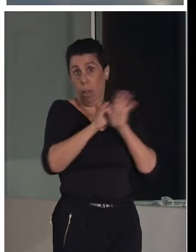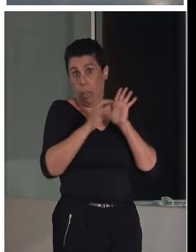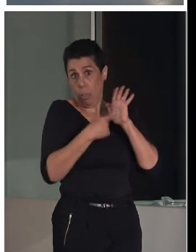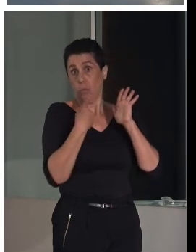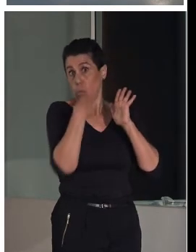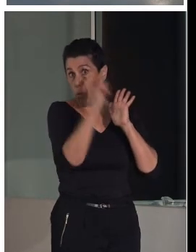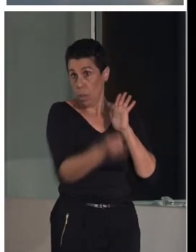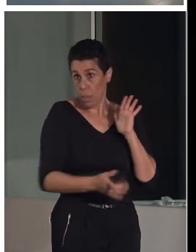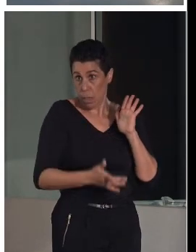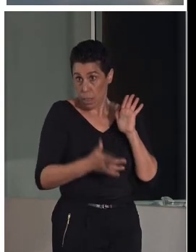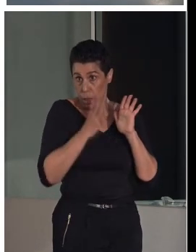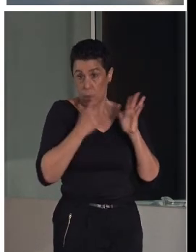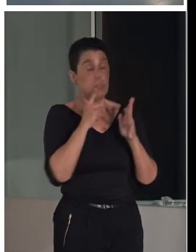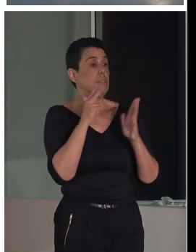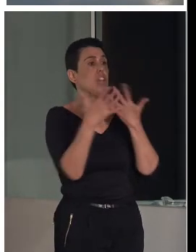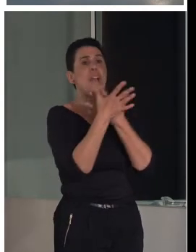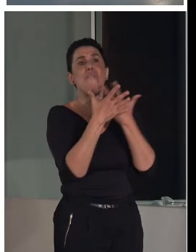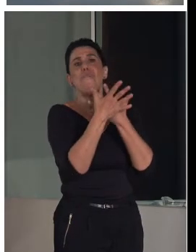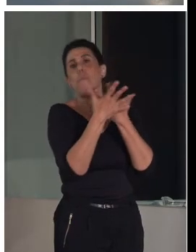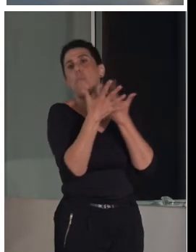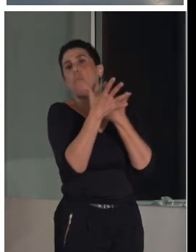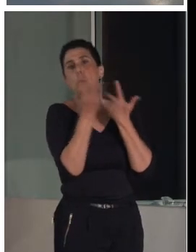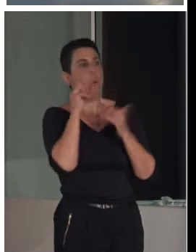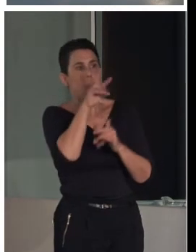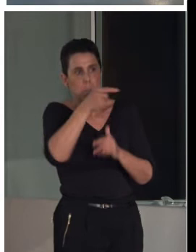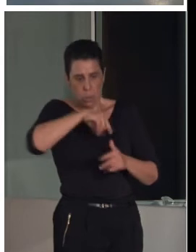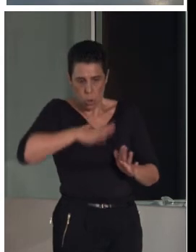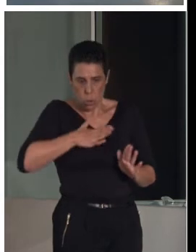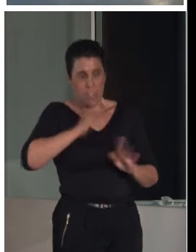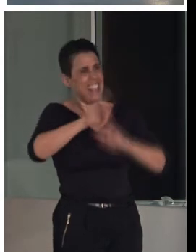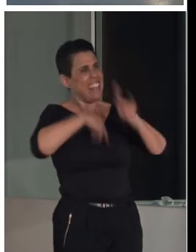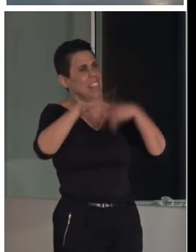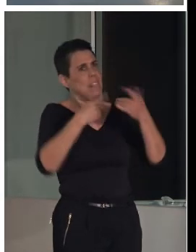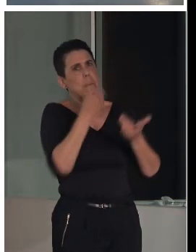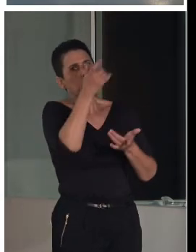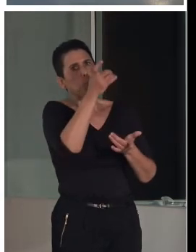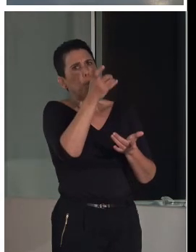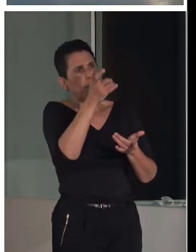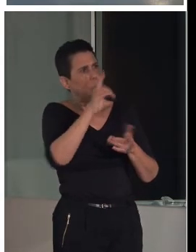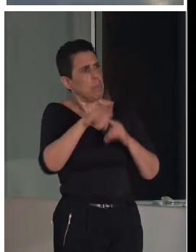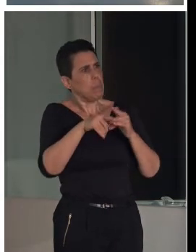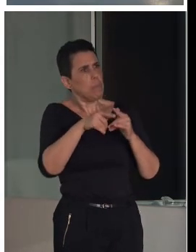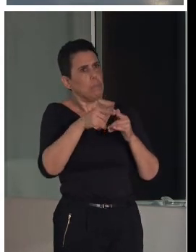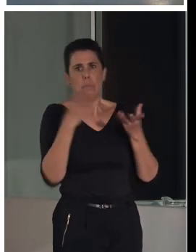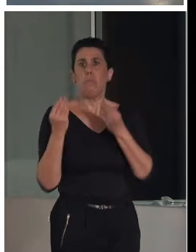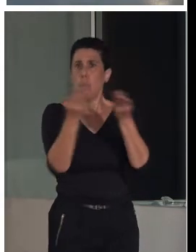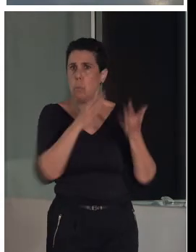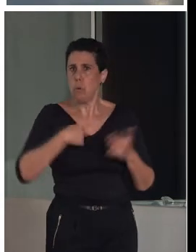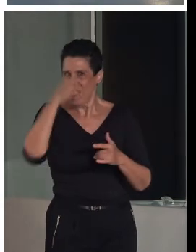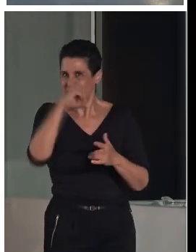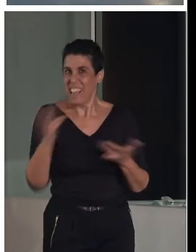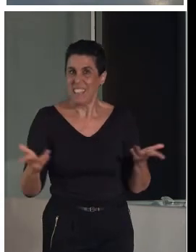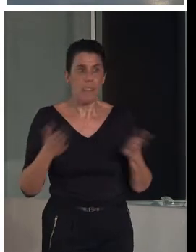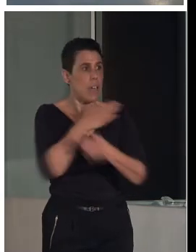Por tanto, tenemos esta visión del mudéjar. Luego, los que han ido un poco más allá, seguramente muchos conocéis Teruel, ¿no? Porque